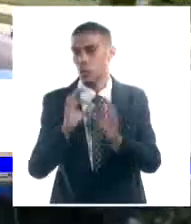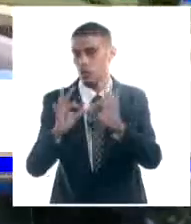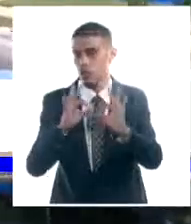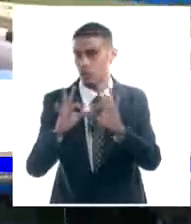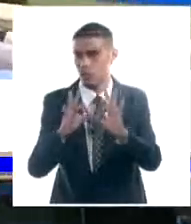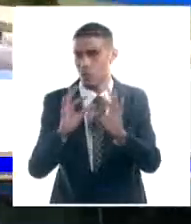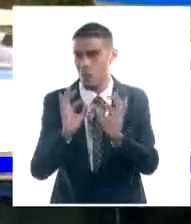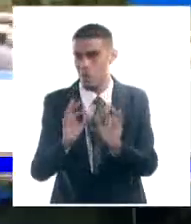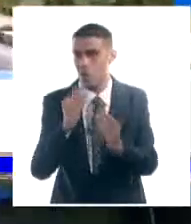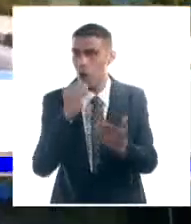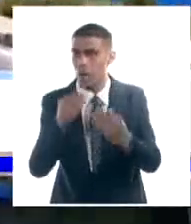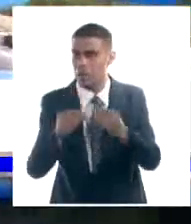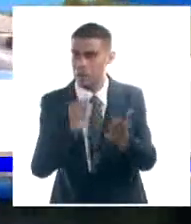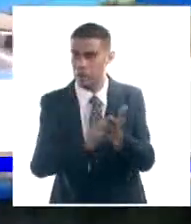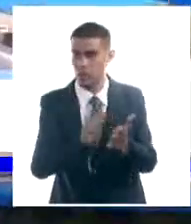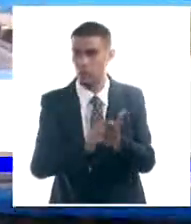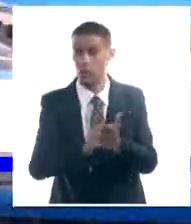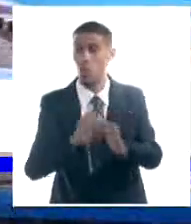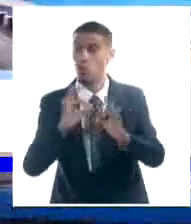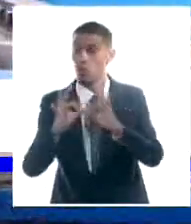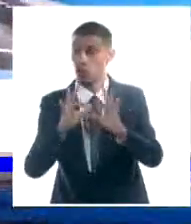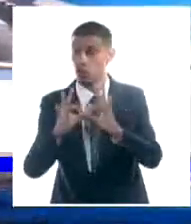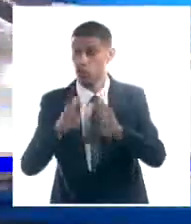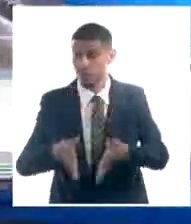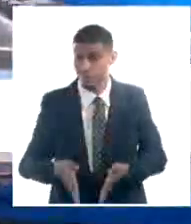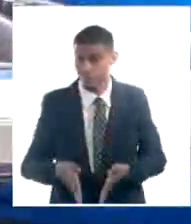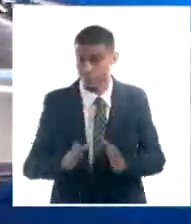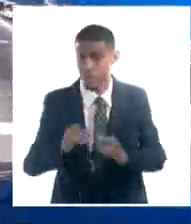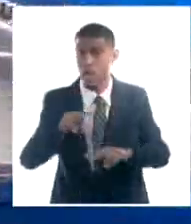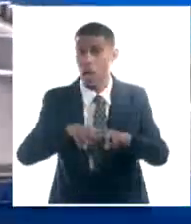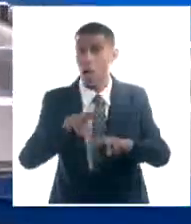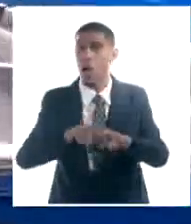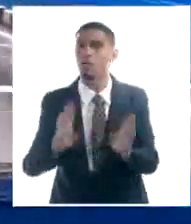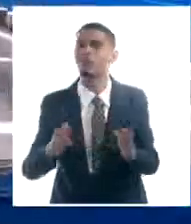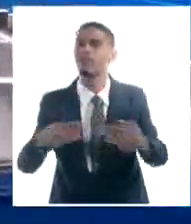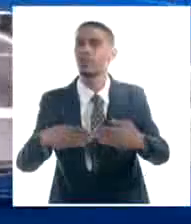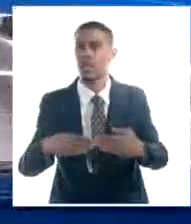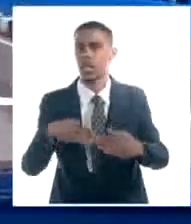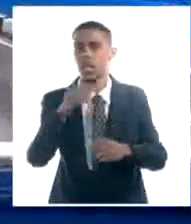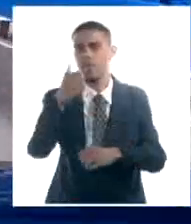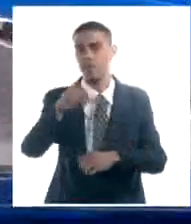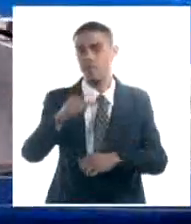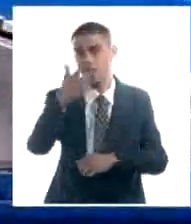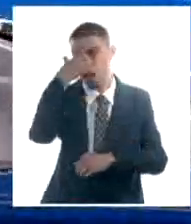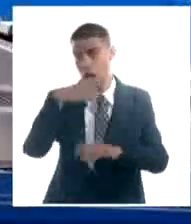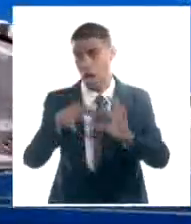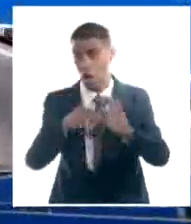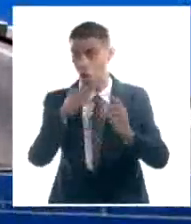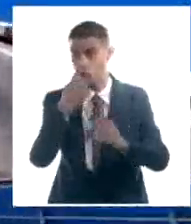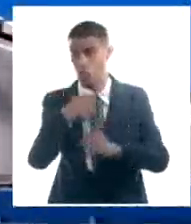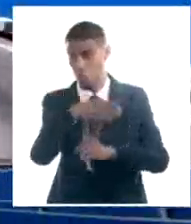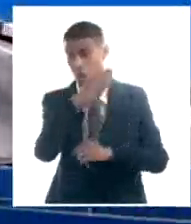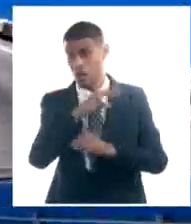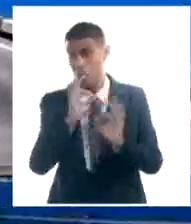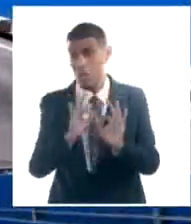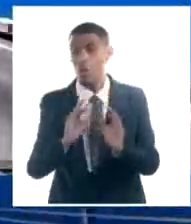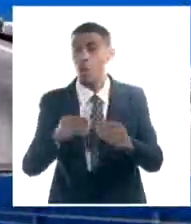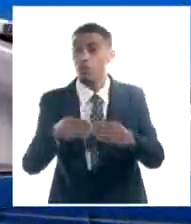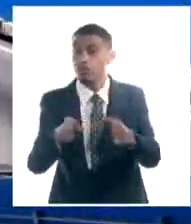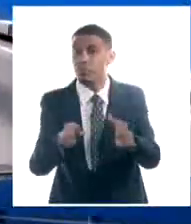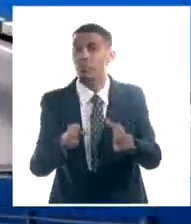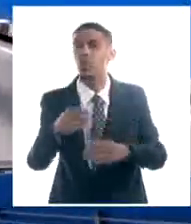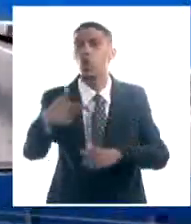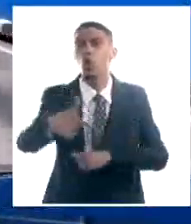La Comisión Provincial de Seguridad Vial de La Habana decretó el cierre el 10 de agosto pasado y su reapertura será el próximo